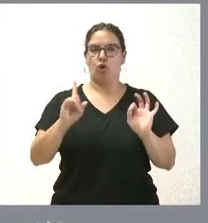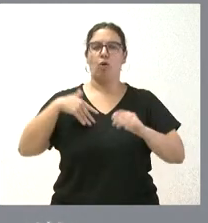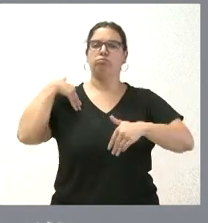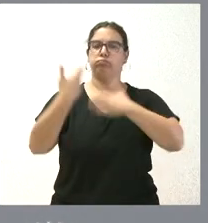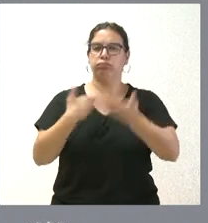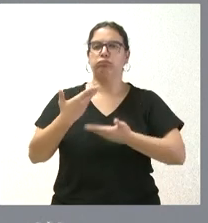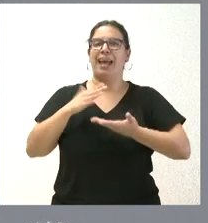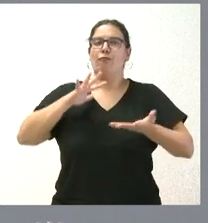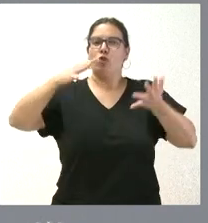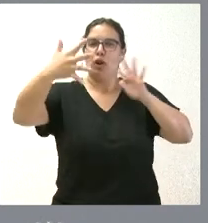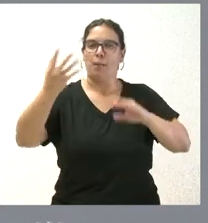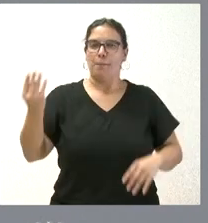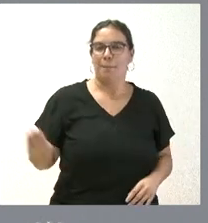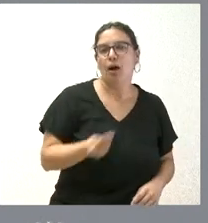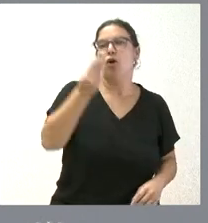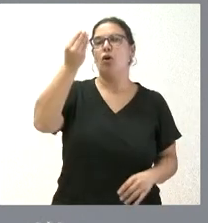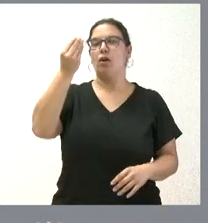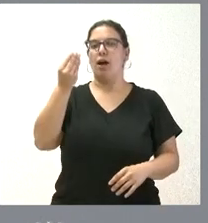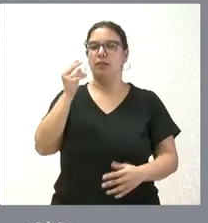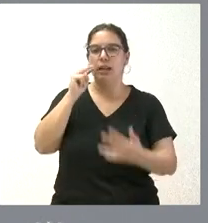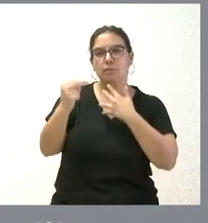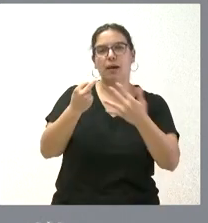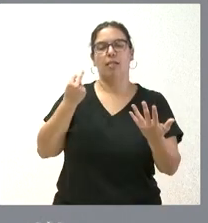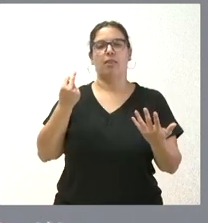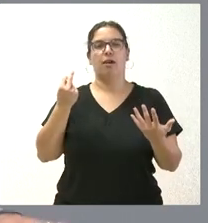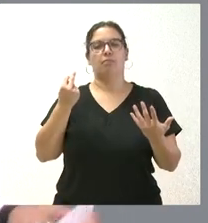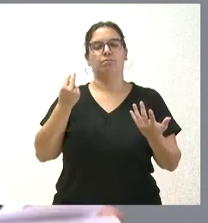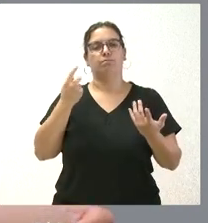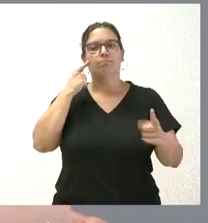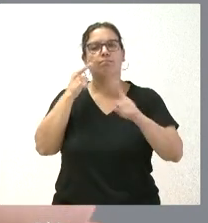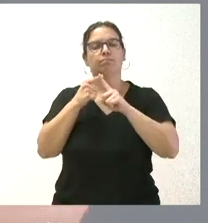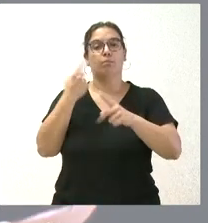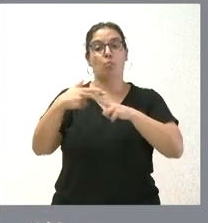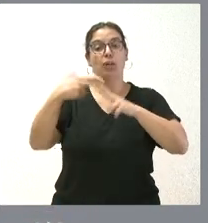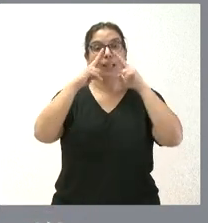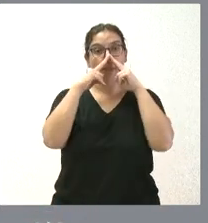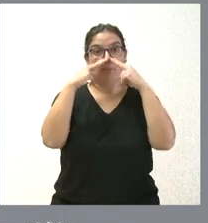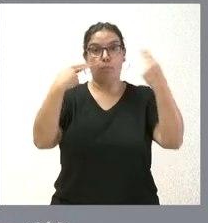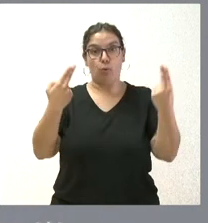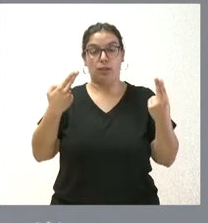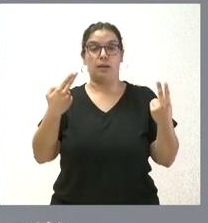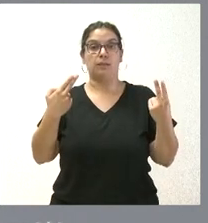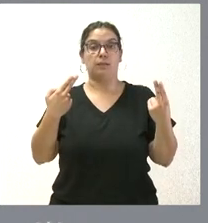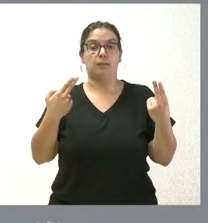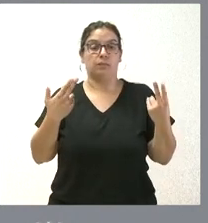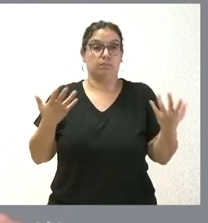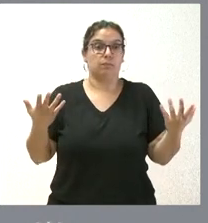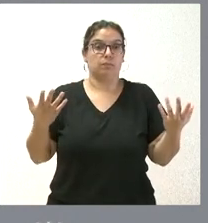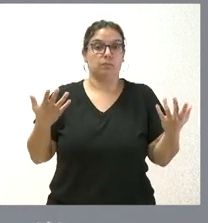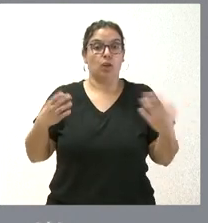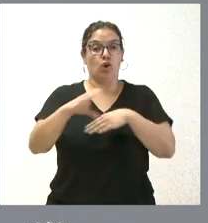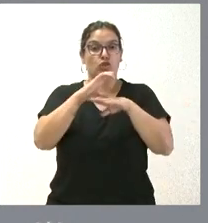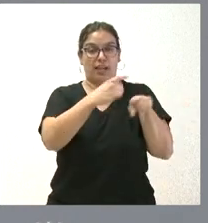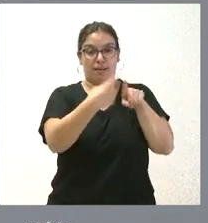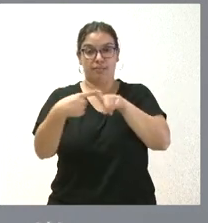se trata de mejorar, se trata de dar transparencia, se trata de que las políticas públicas de las distintas